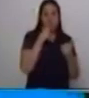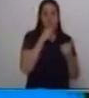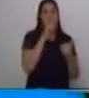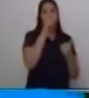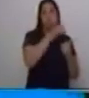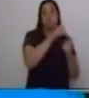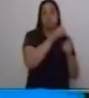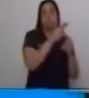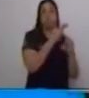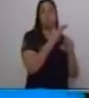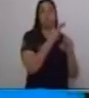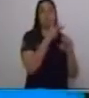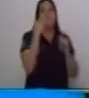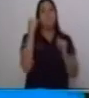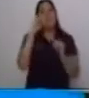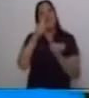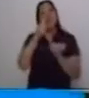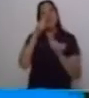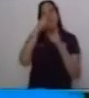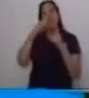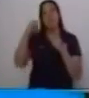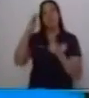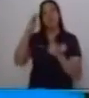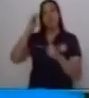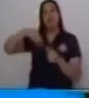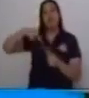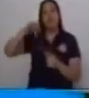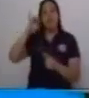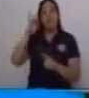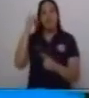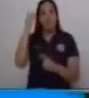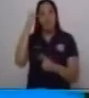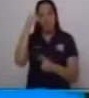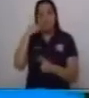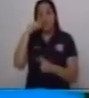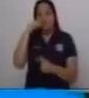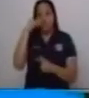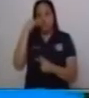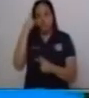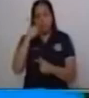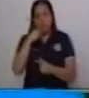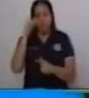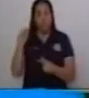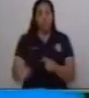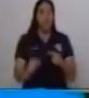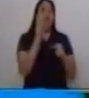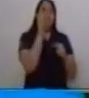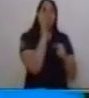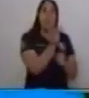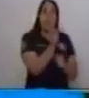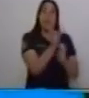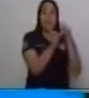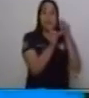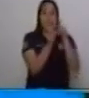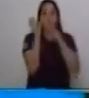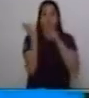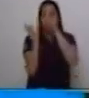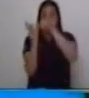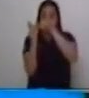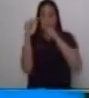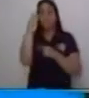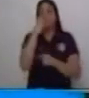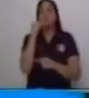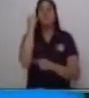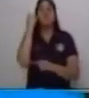simples tienen en ellas el sujeto, el